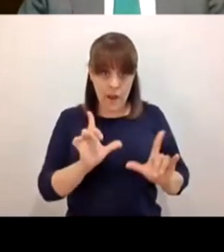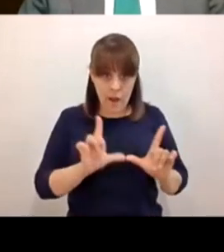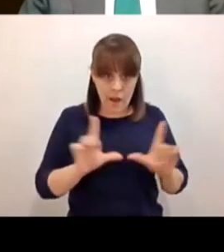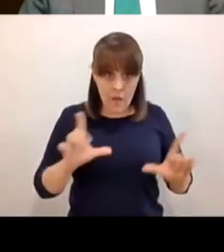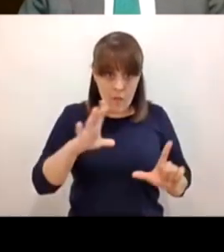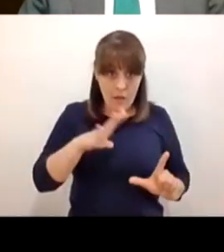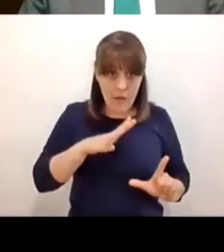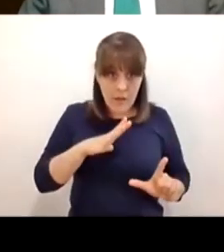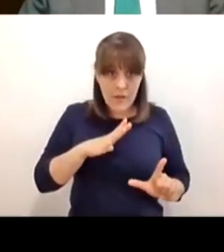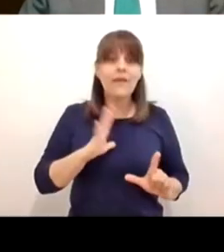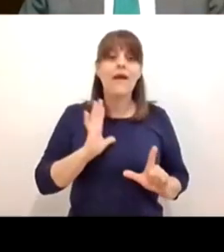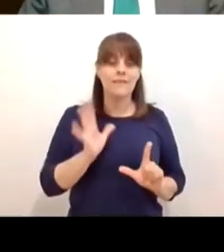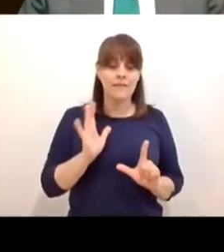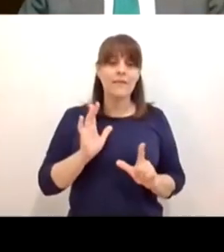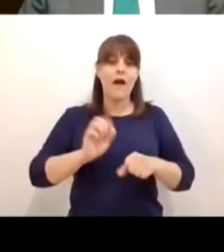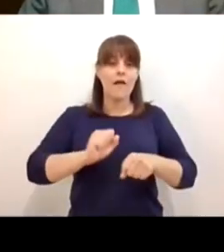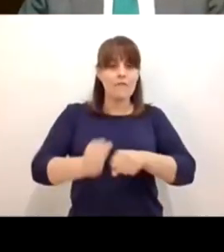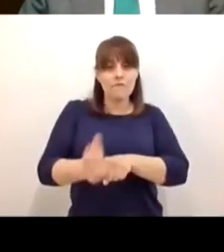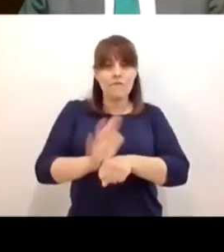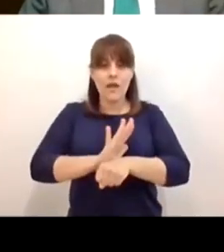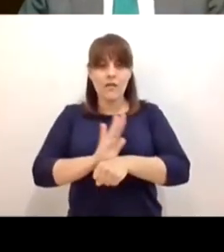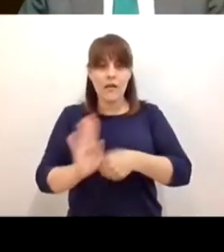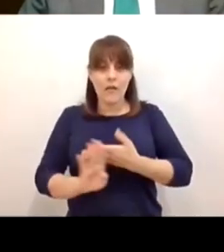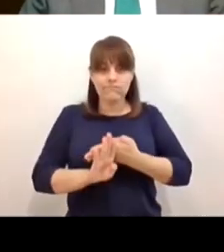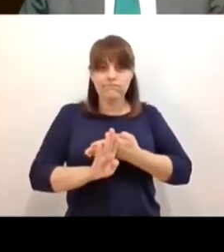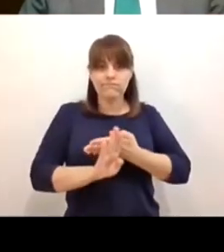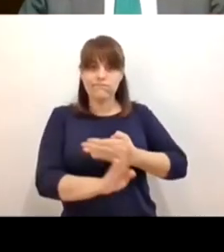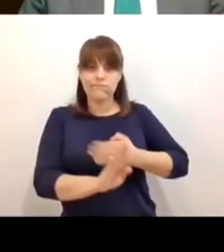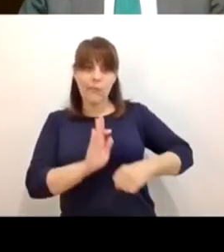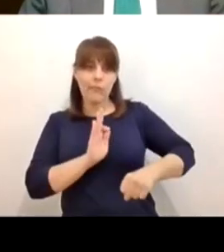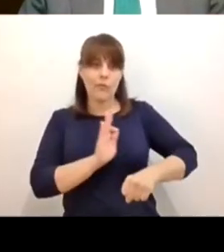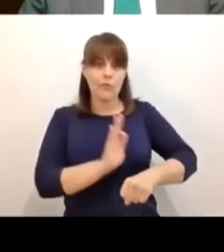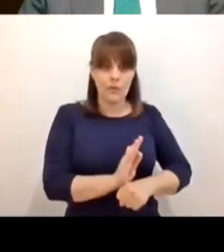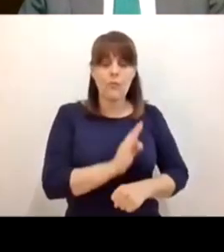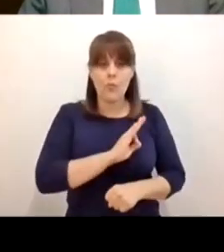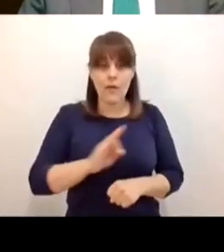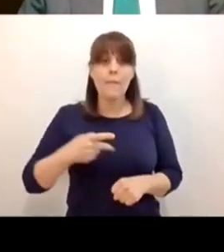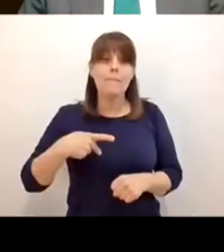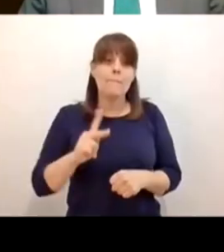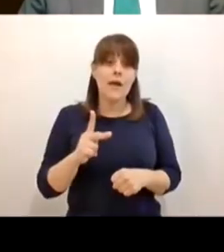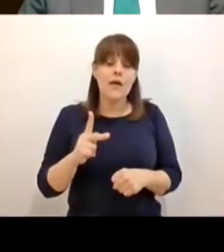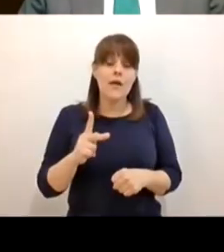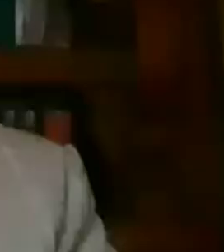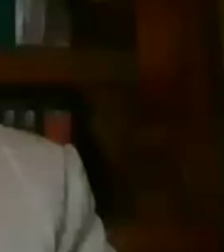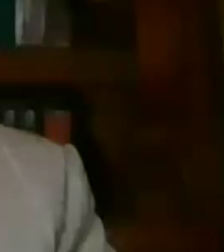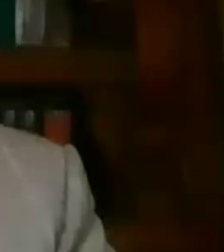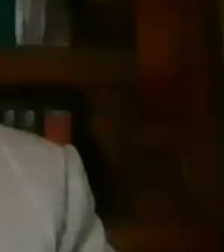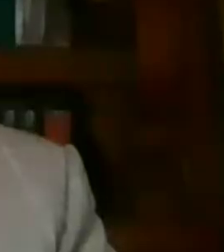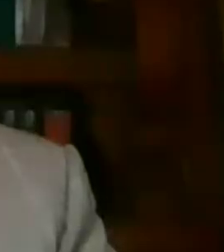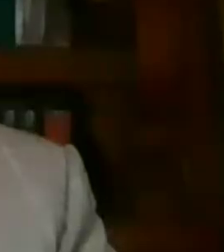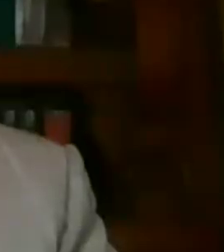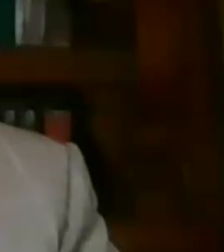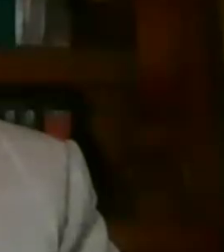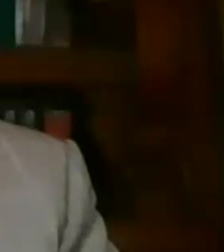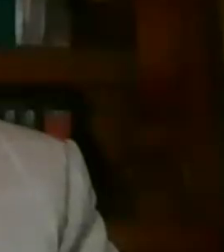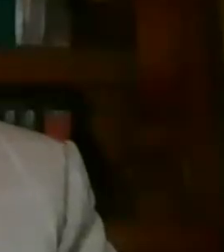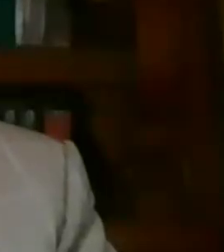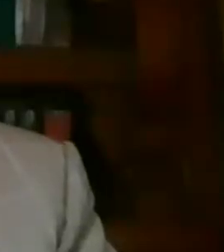desaparecerá el peligro del COVID-19 pero el semáforo verde quiere decir que ya no hay